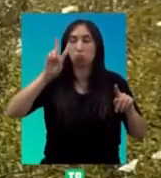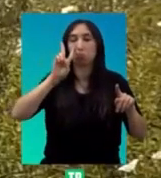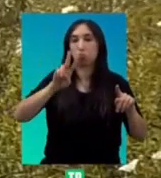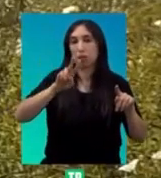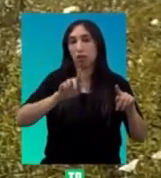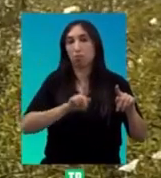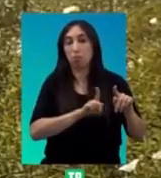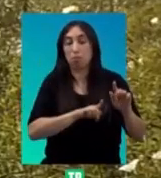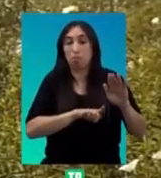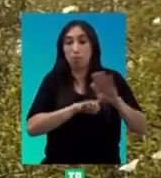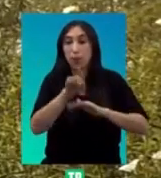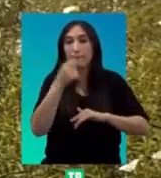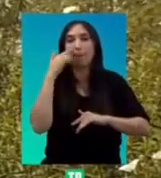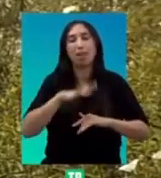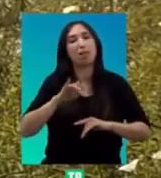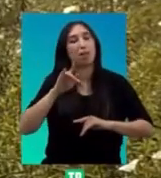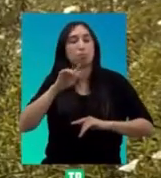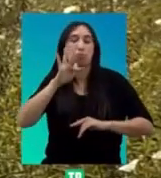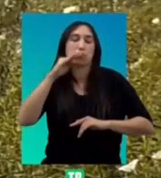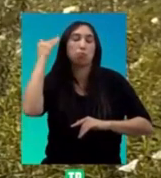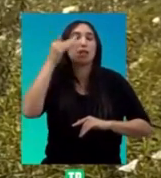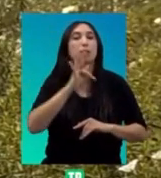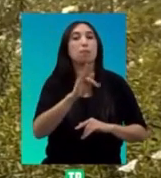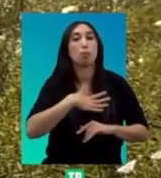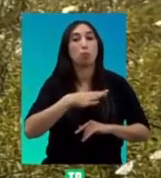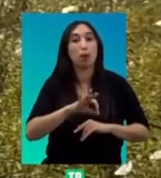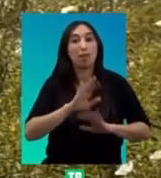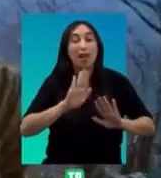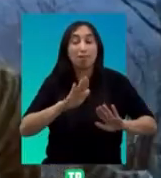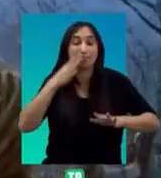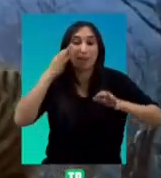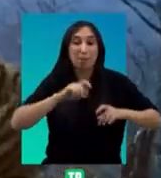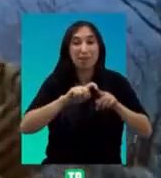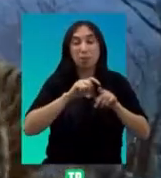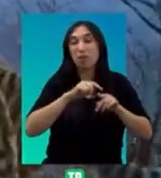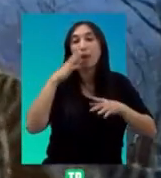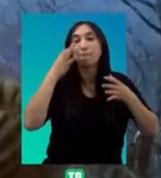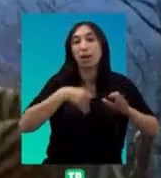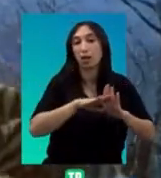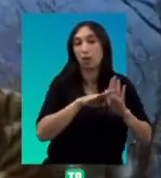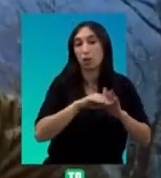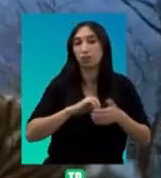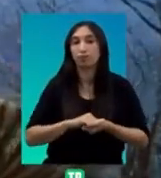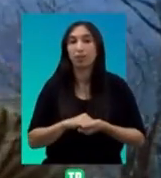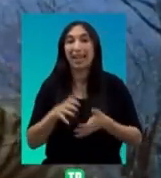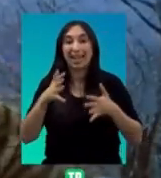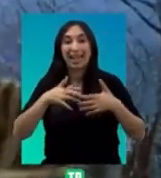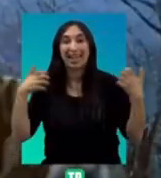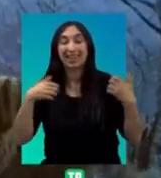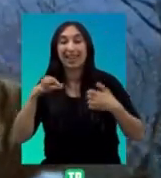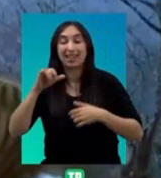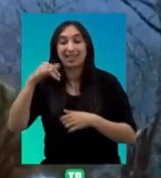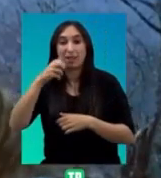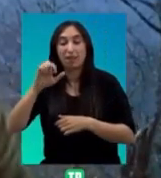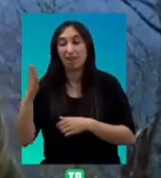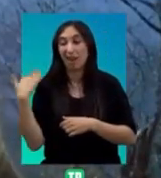poblacionales... ...invita al optimismo... ...aunque la especie no está aún fuera de peligro... ...el tigre de Siberia ha pasado de 40 a